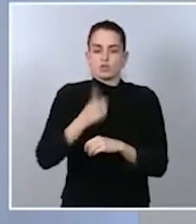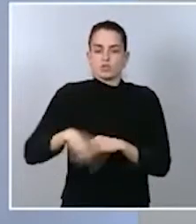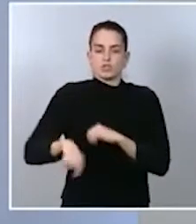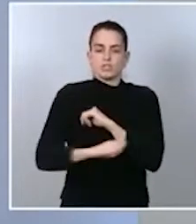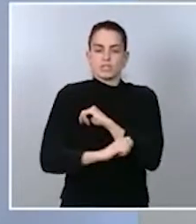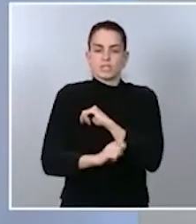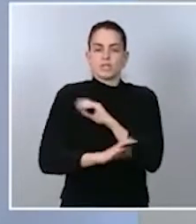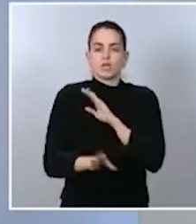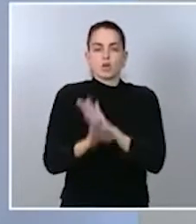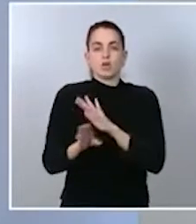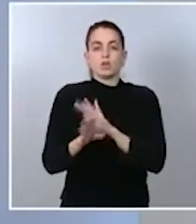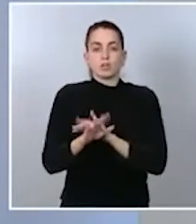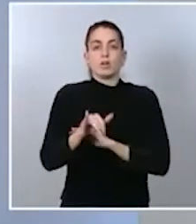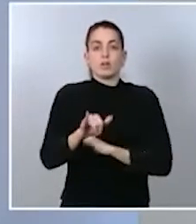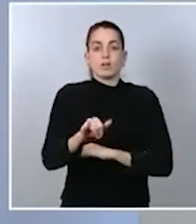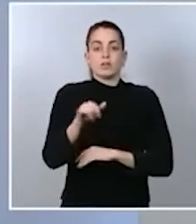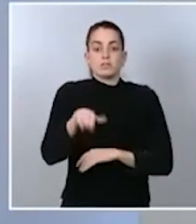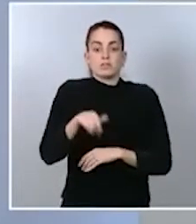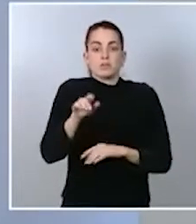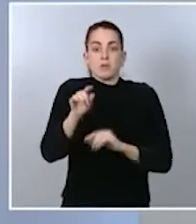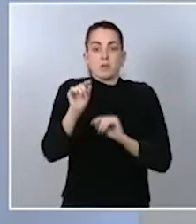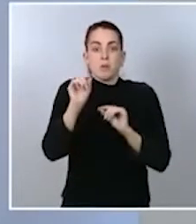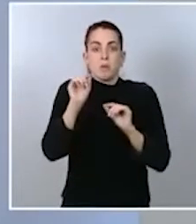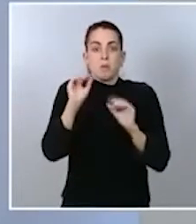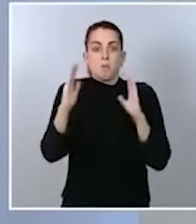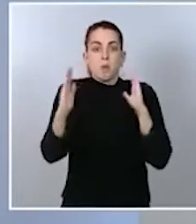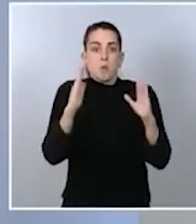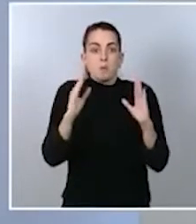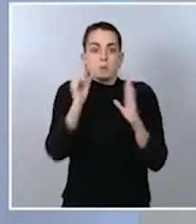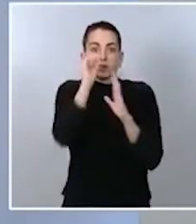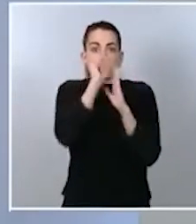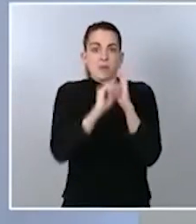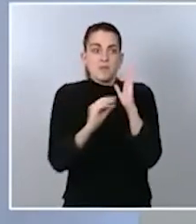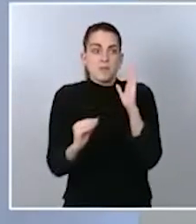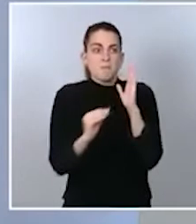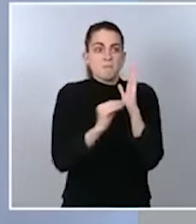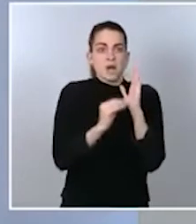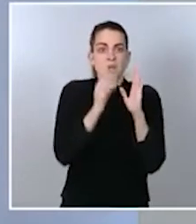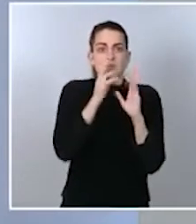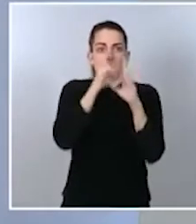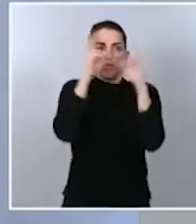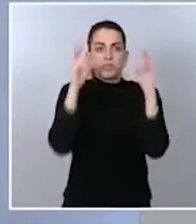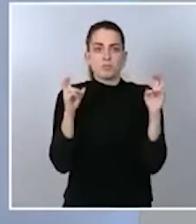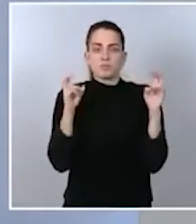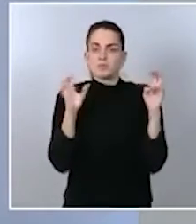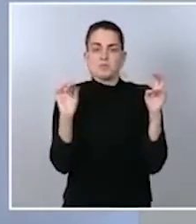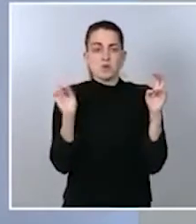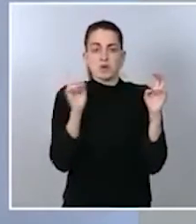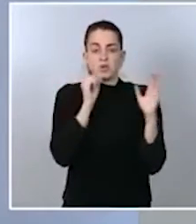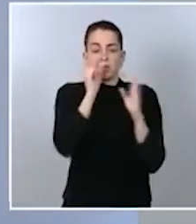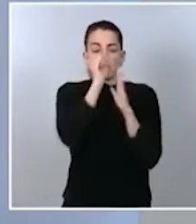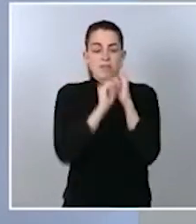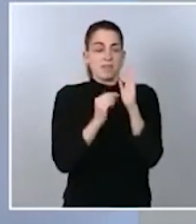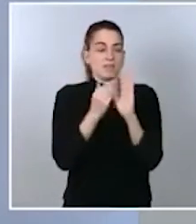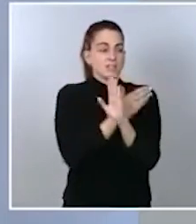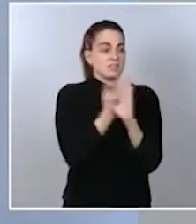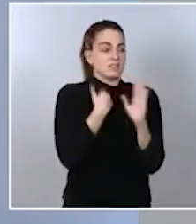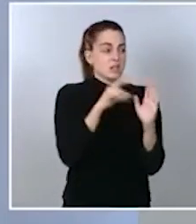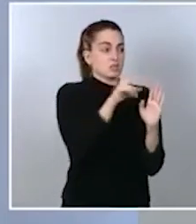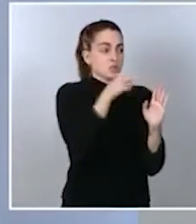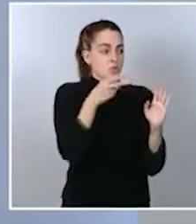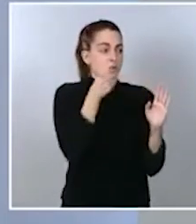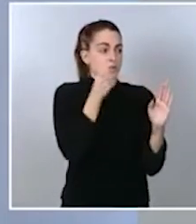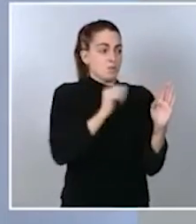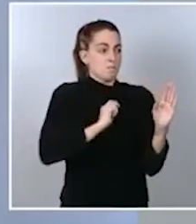momentos no contemplamos ninguna medida adicional de confinamiento domiciliario. que contemplamos es aplicar las medidas que nos dieron resultado y nos dieron éxito para